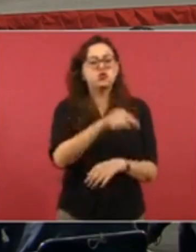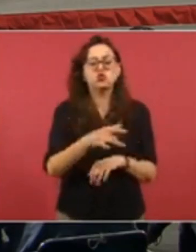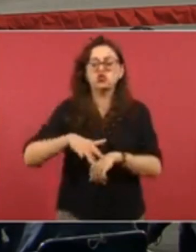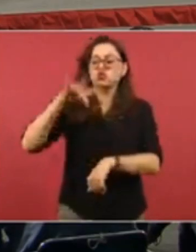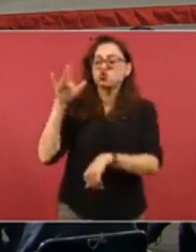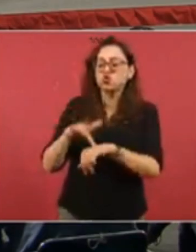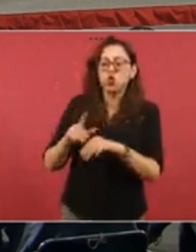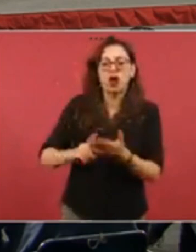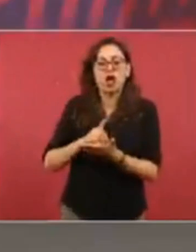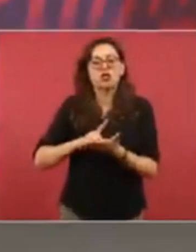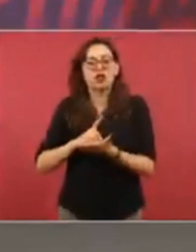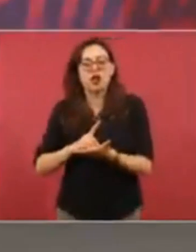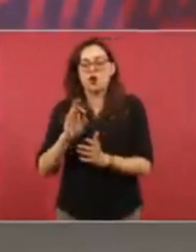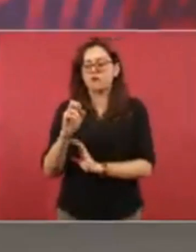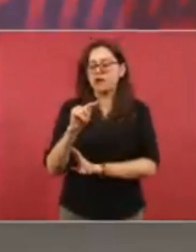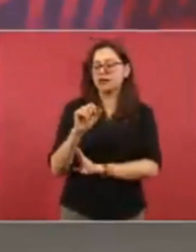aparece como noticia